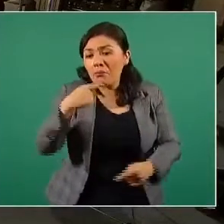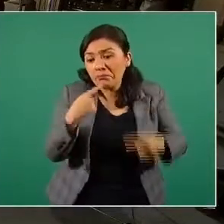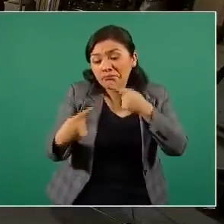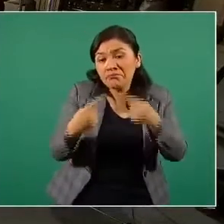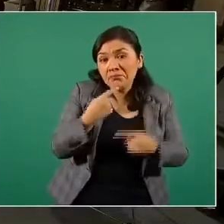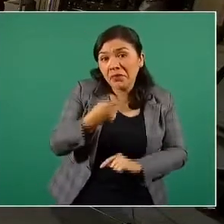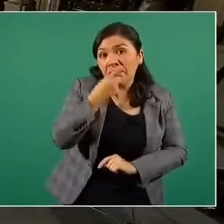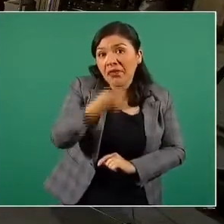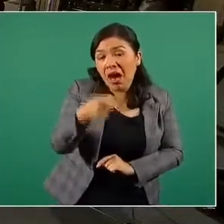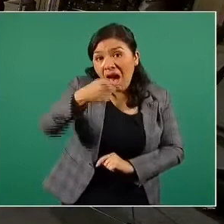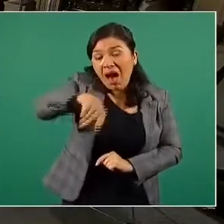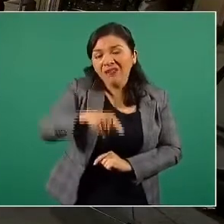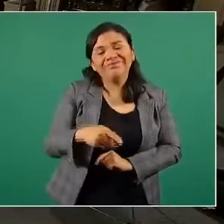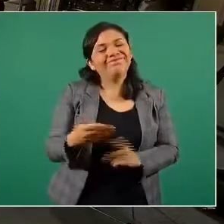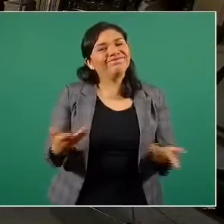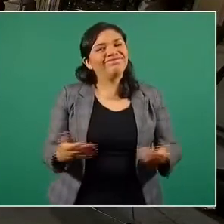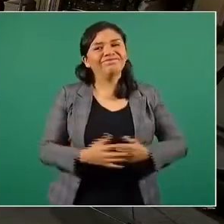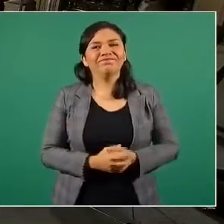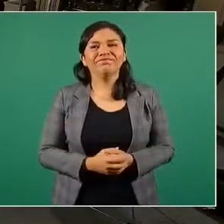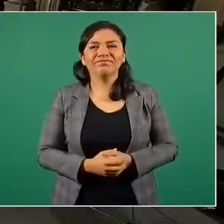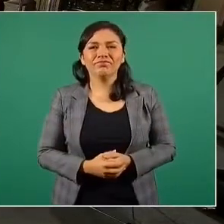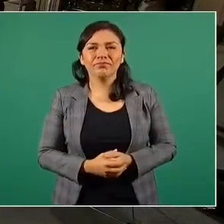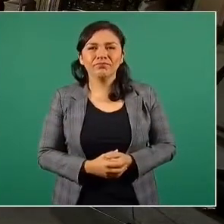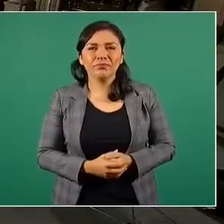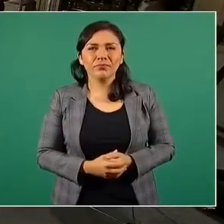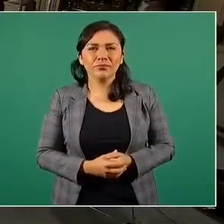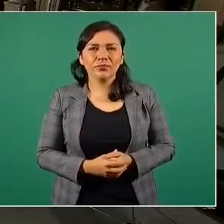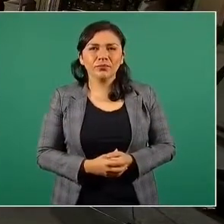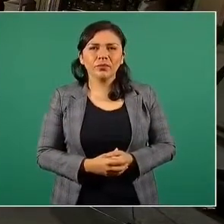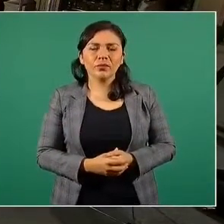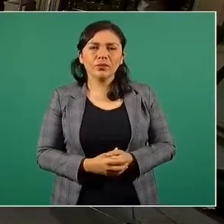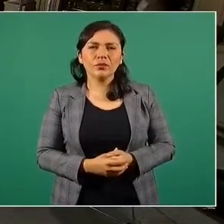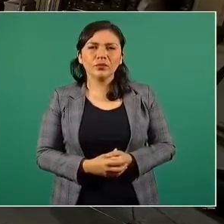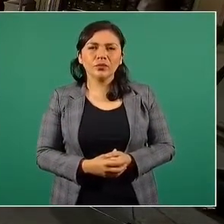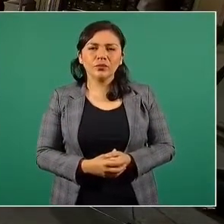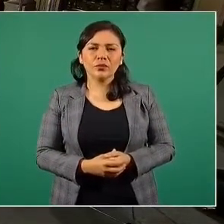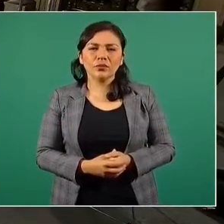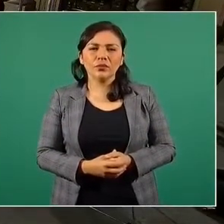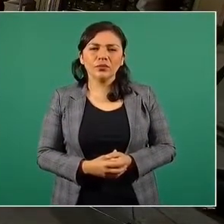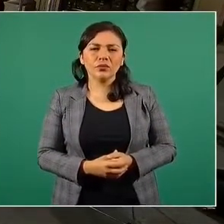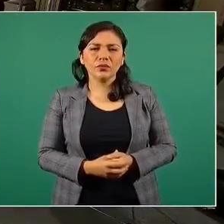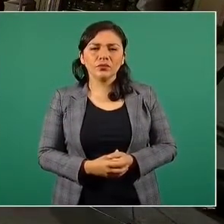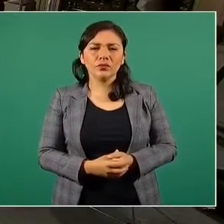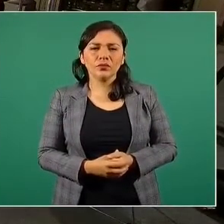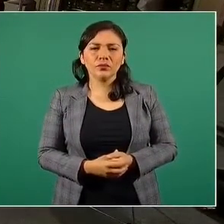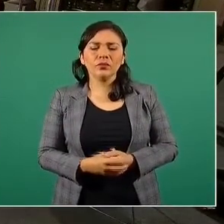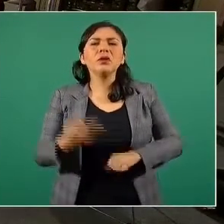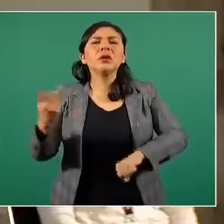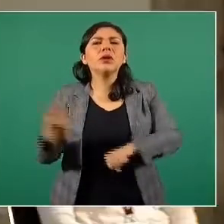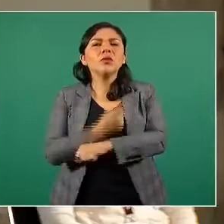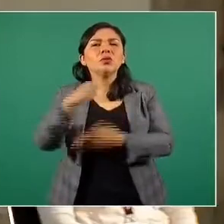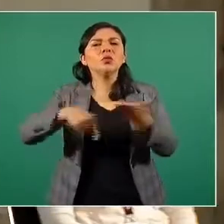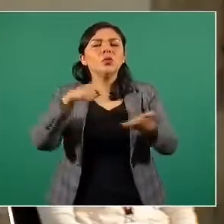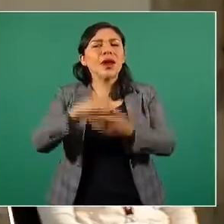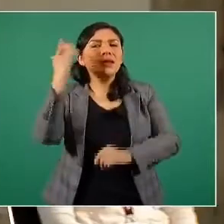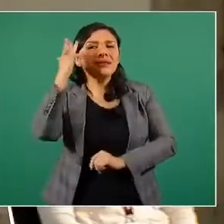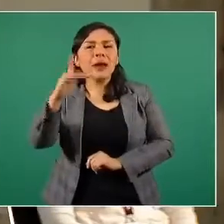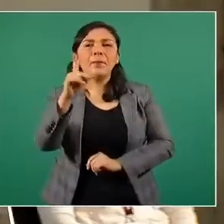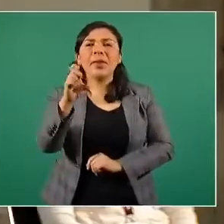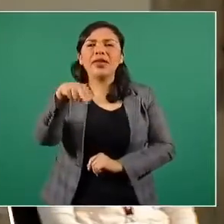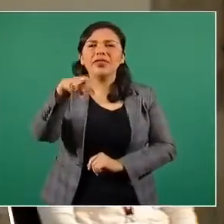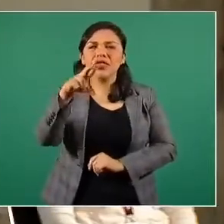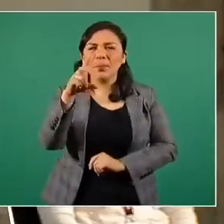tipo de cosas. Respecto a la comparación entre lo sucedido en Cerro de San Pedro, donde se